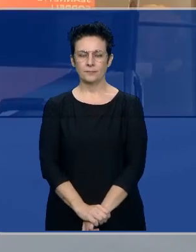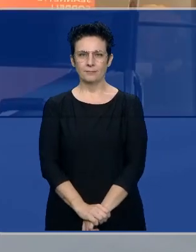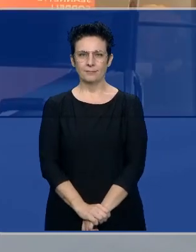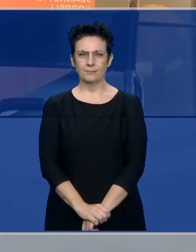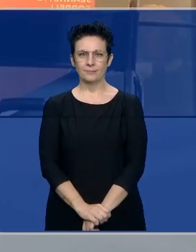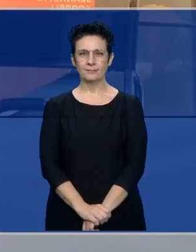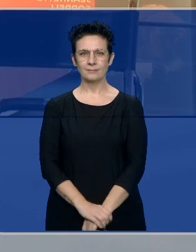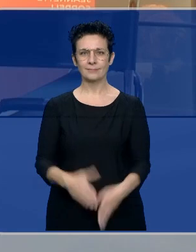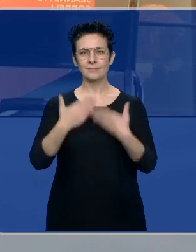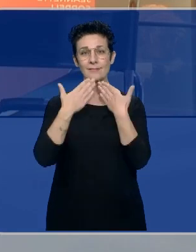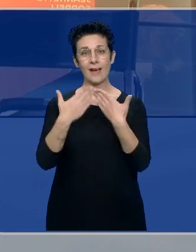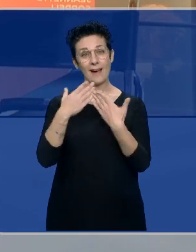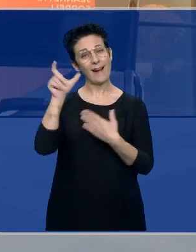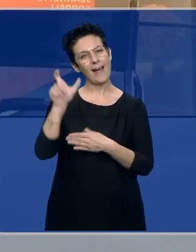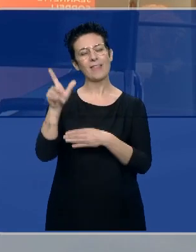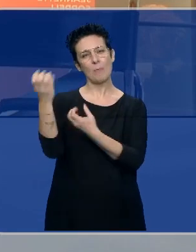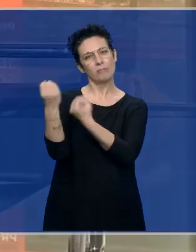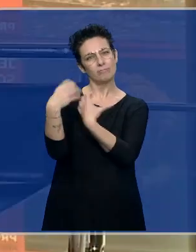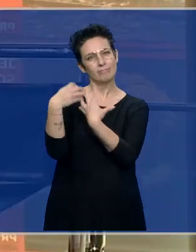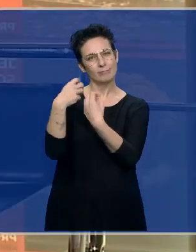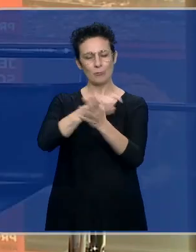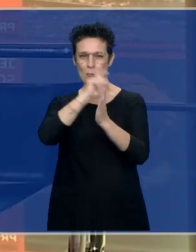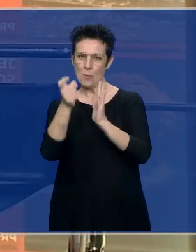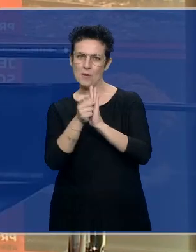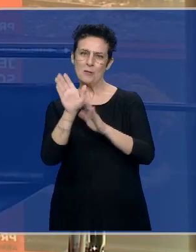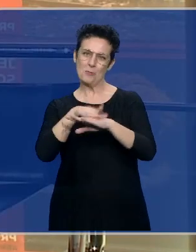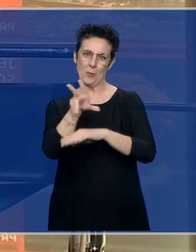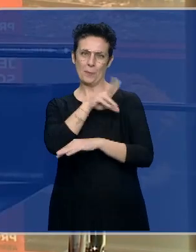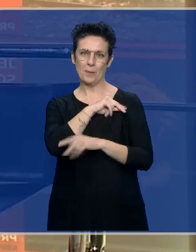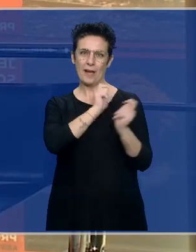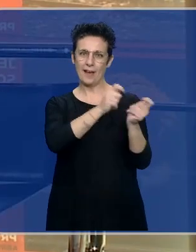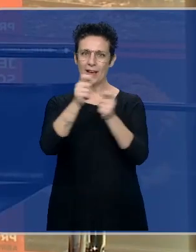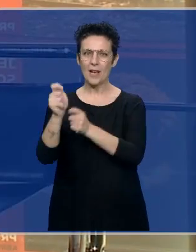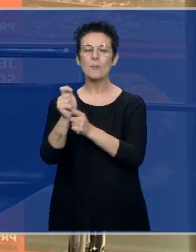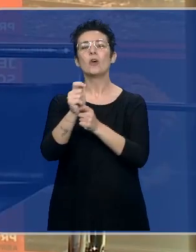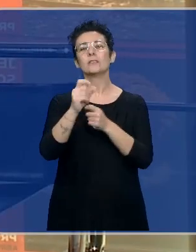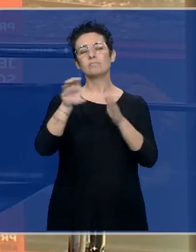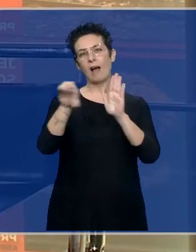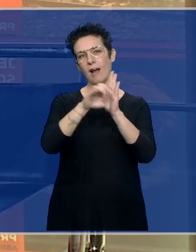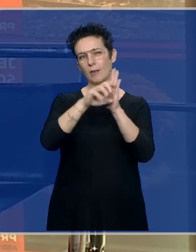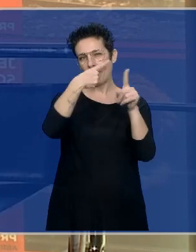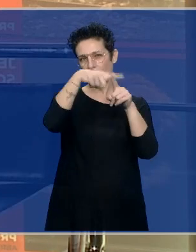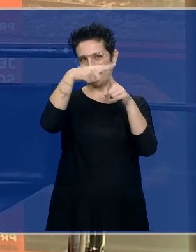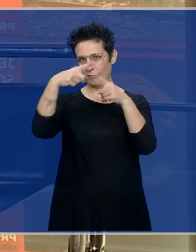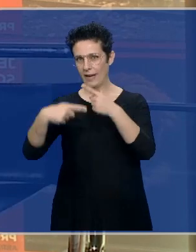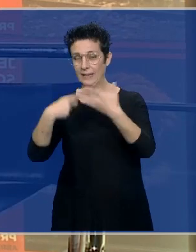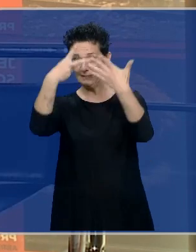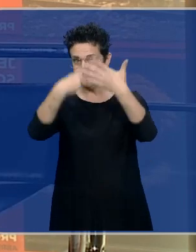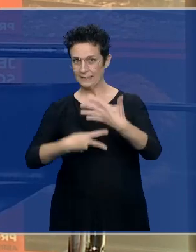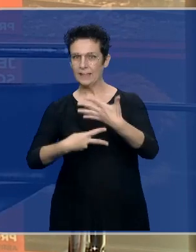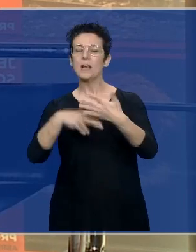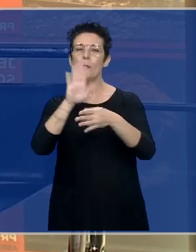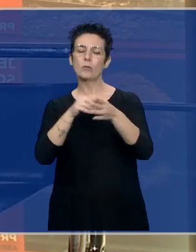Muchas gracias, Eduardo, por recordarnos quiénes son los premiados y en qué categoría, la labor que están